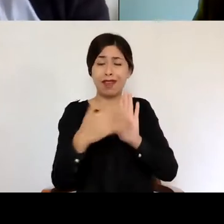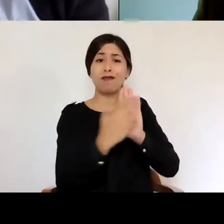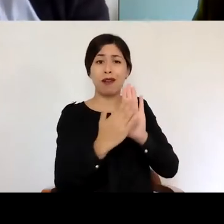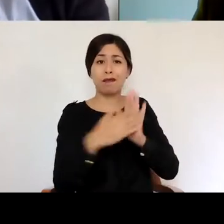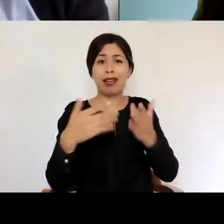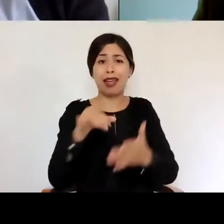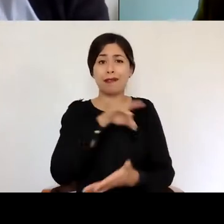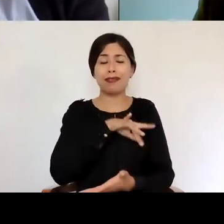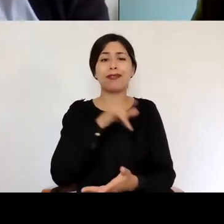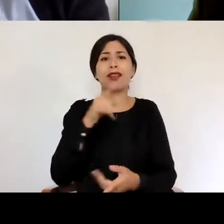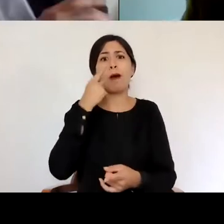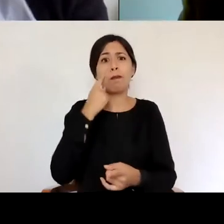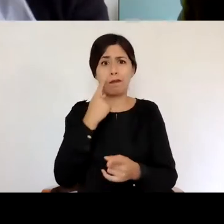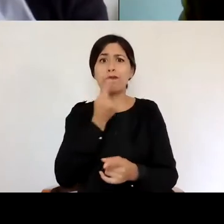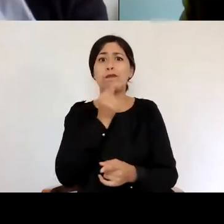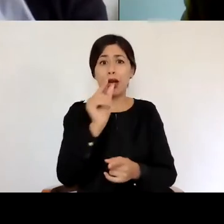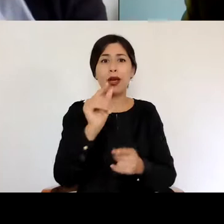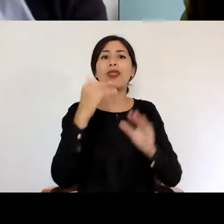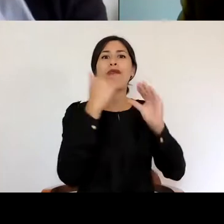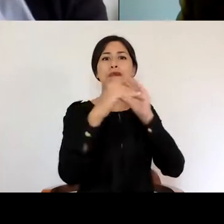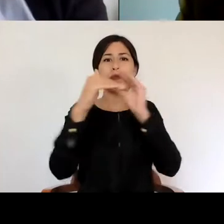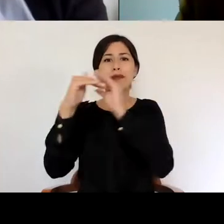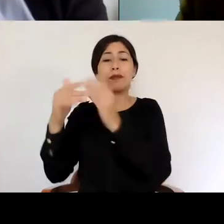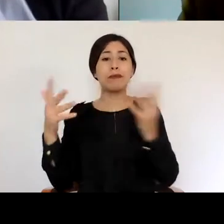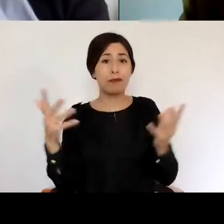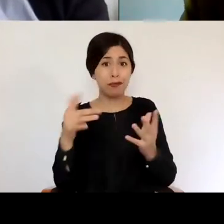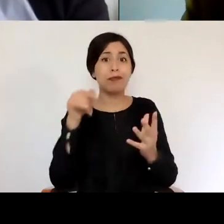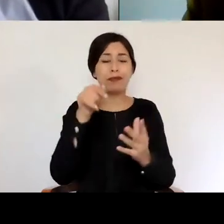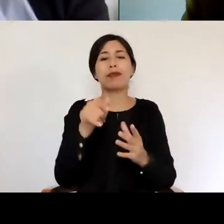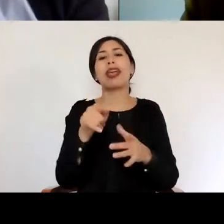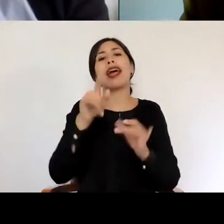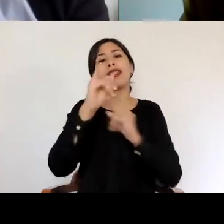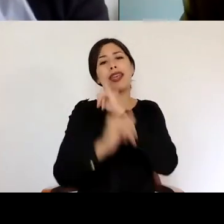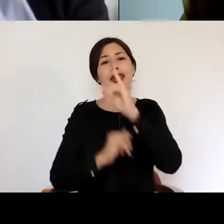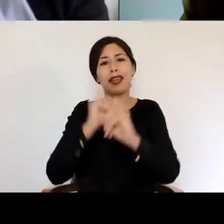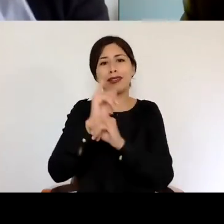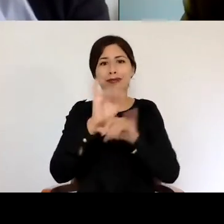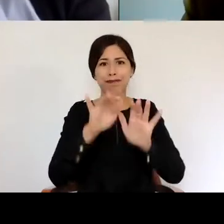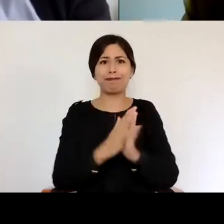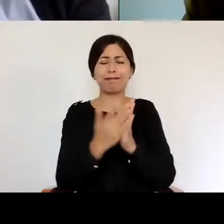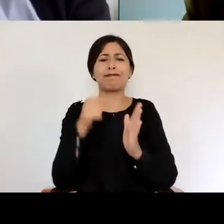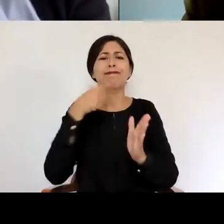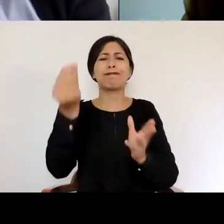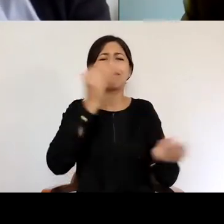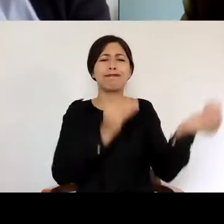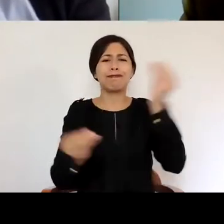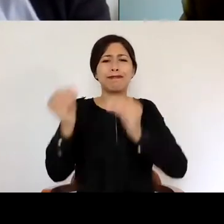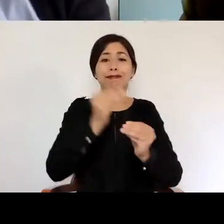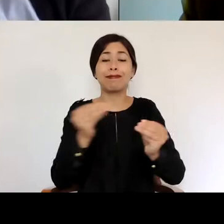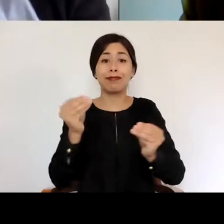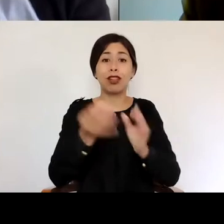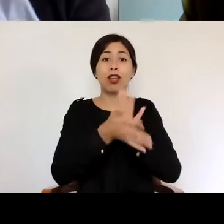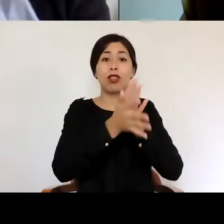digital será prontamente enviada a sus correos electrónicos, recoge las investigaciones desarrolladas durante 2020